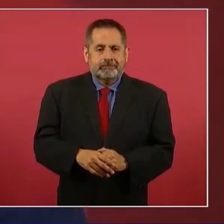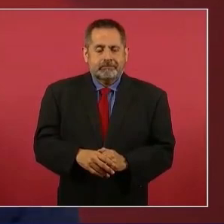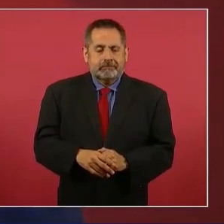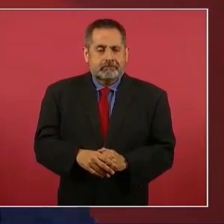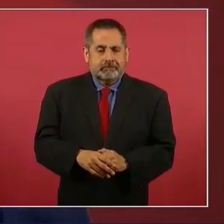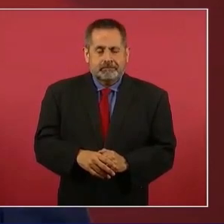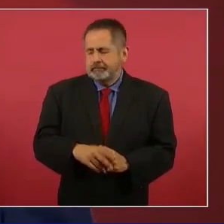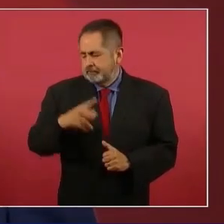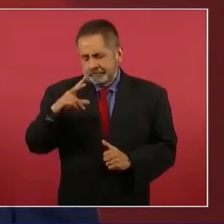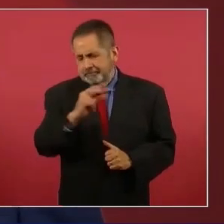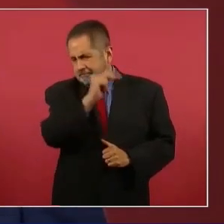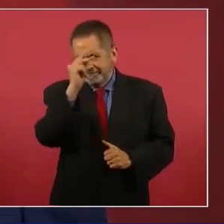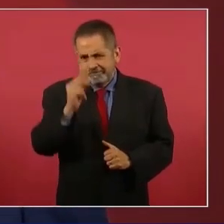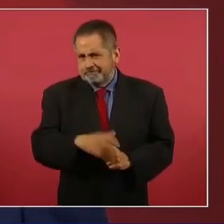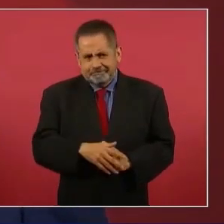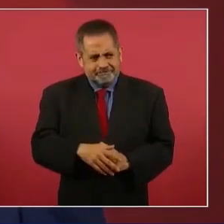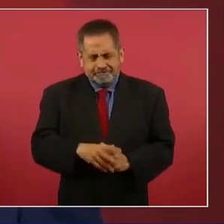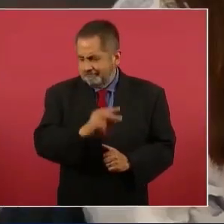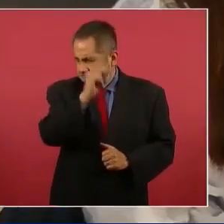Claro que no.